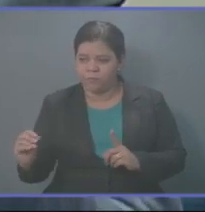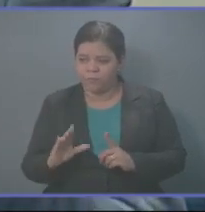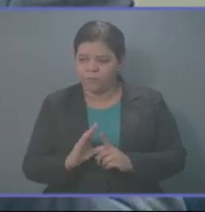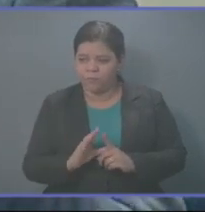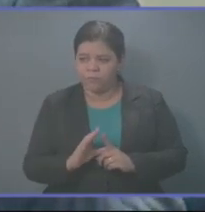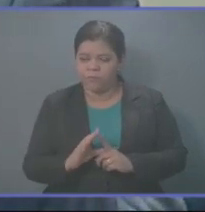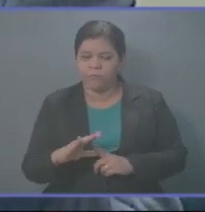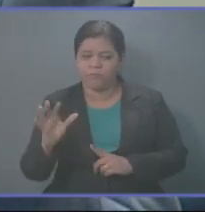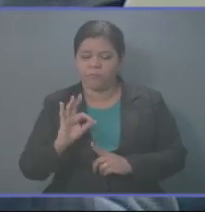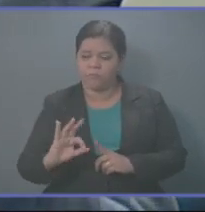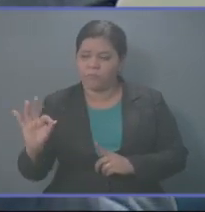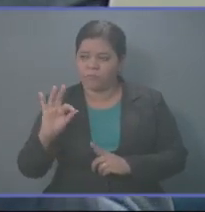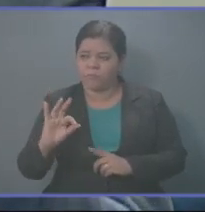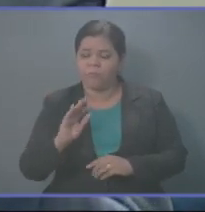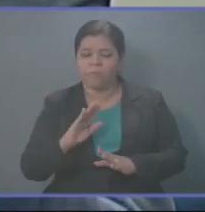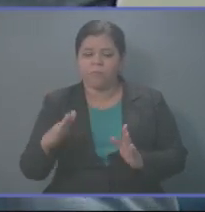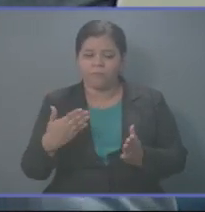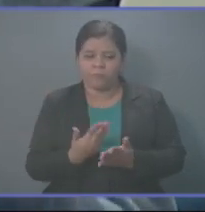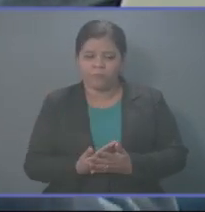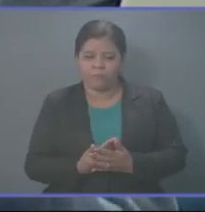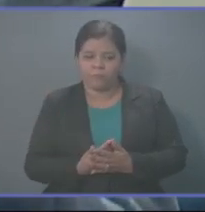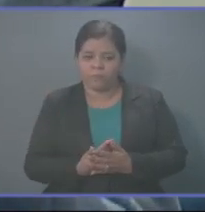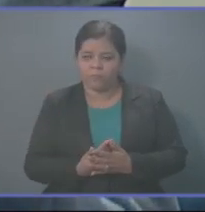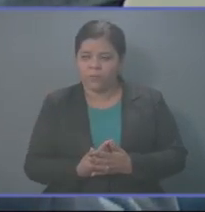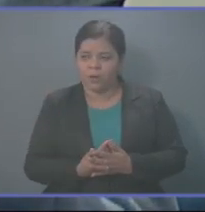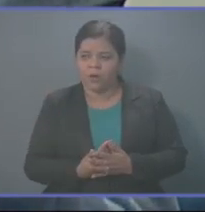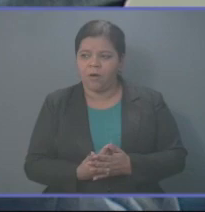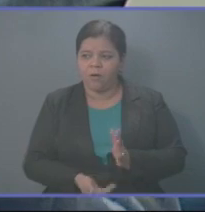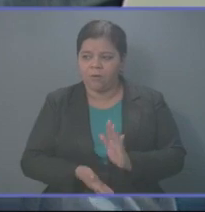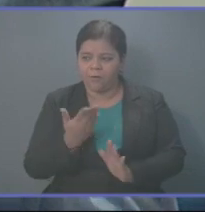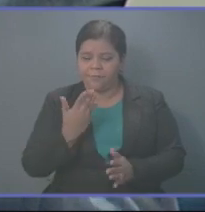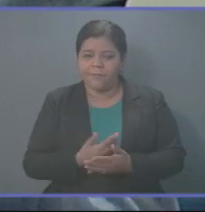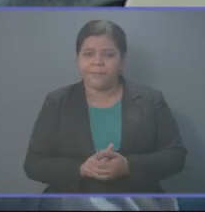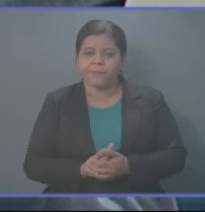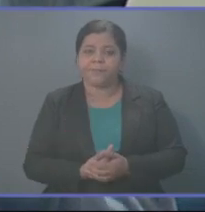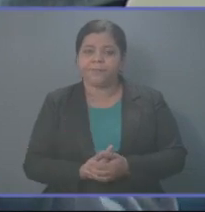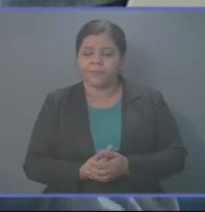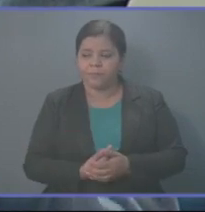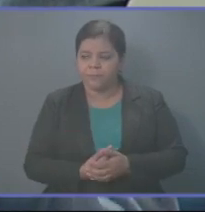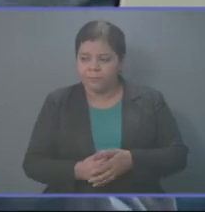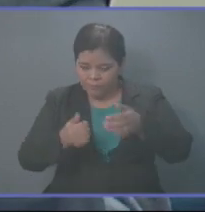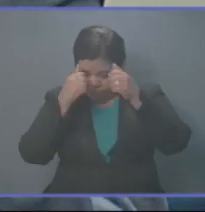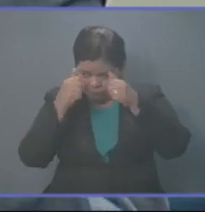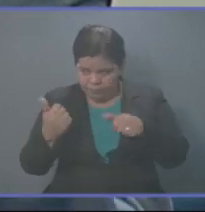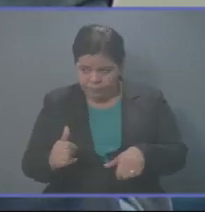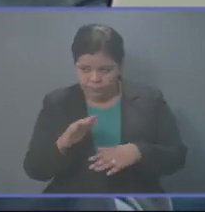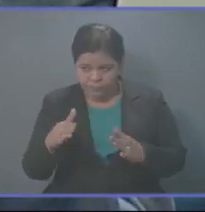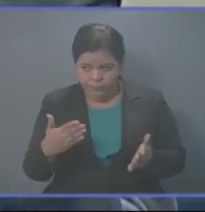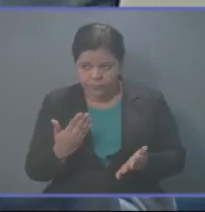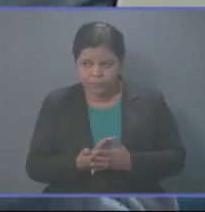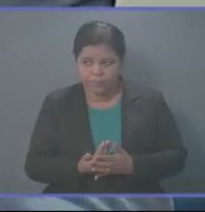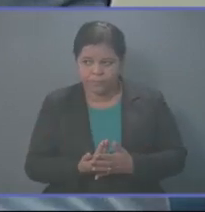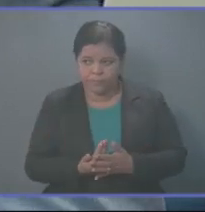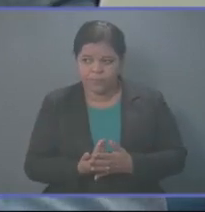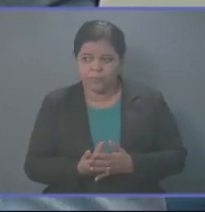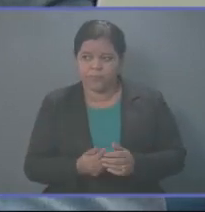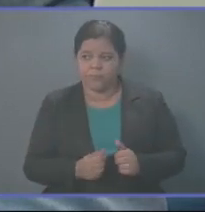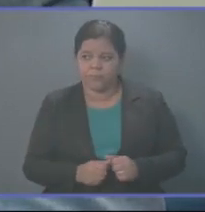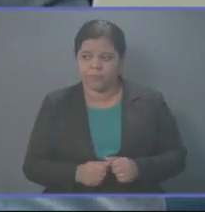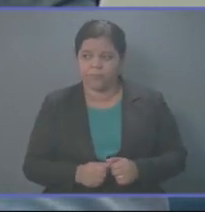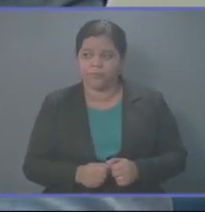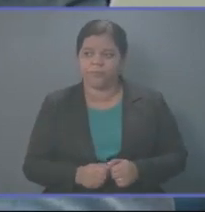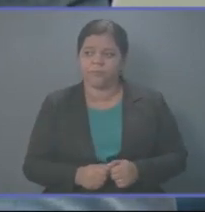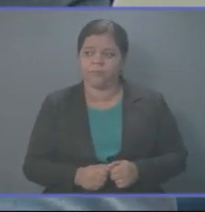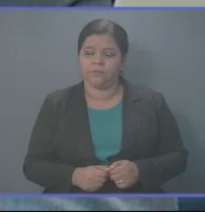formalice como un aumento de salario, lo importante es que esto no va a tener descuentos, y esto va a mejorar